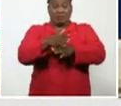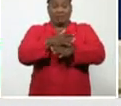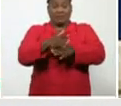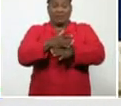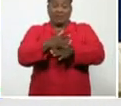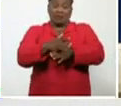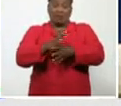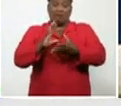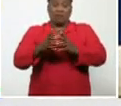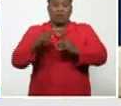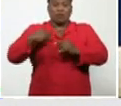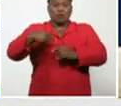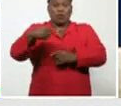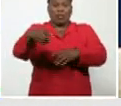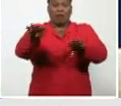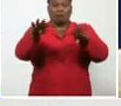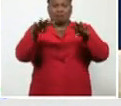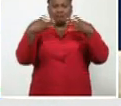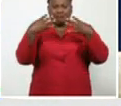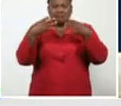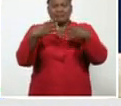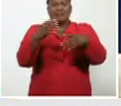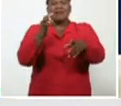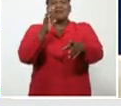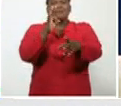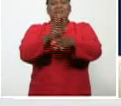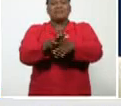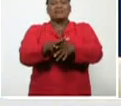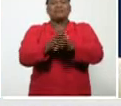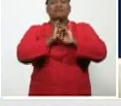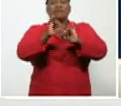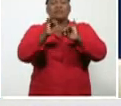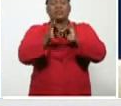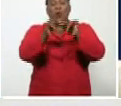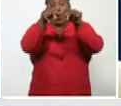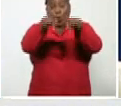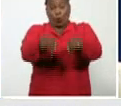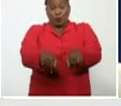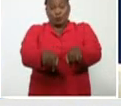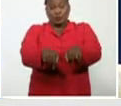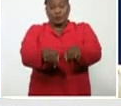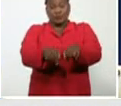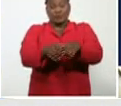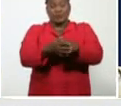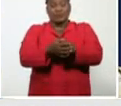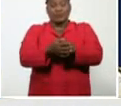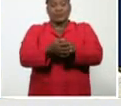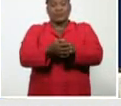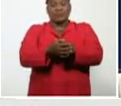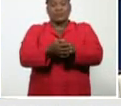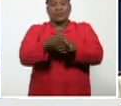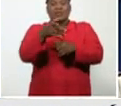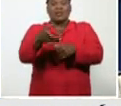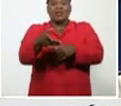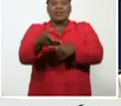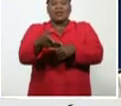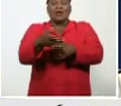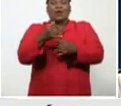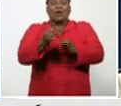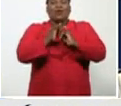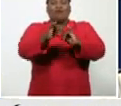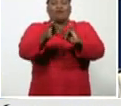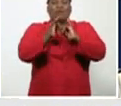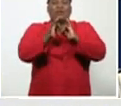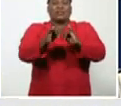mañanas. Bueno, comenzamos la información del día de hoy con la satisfactoria en la noticia que un